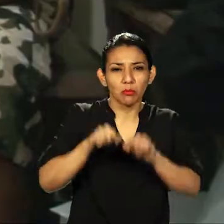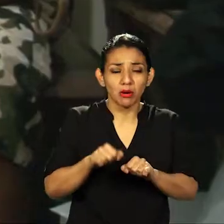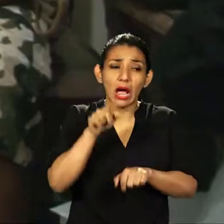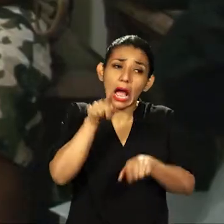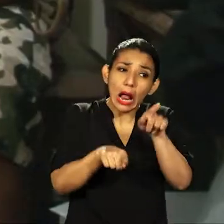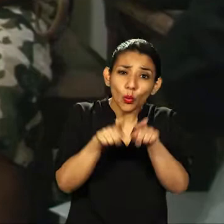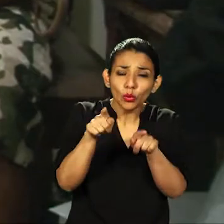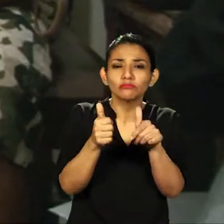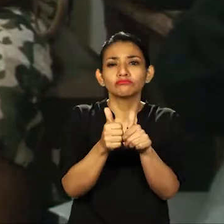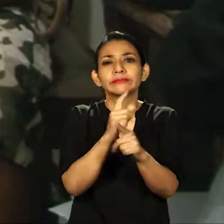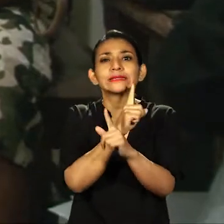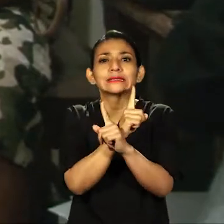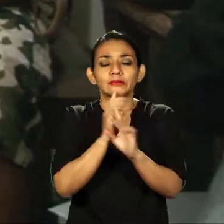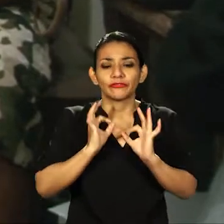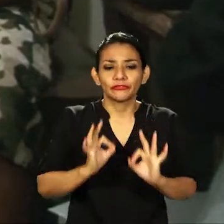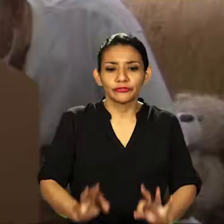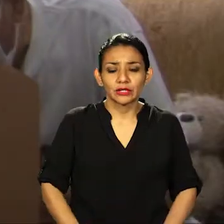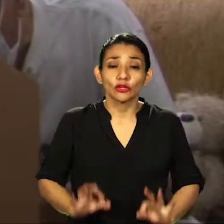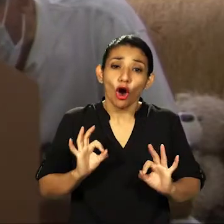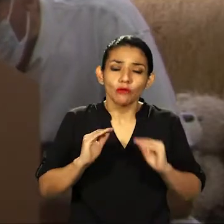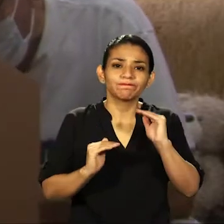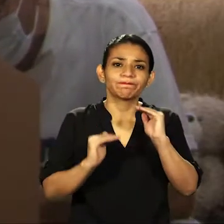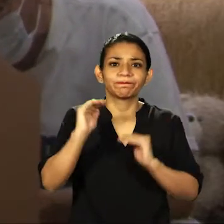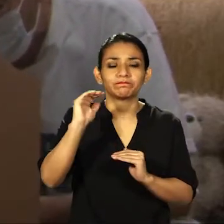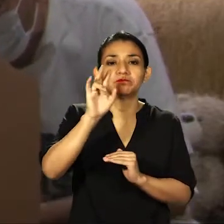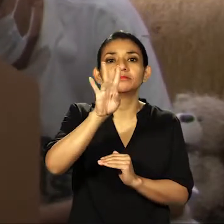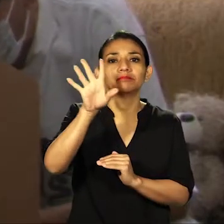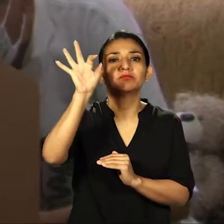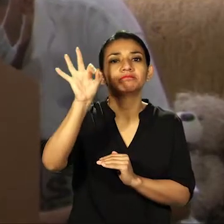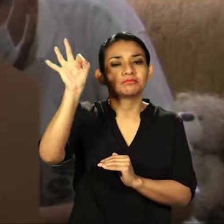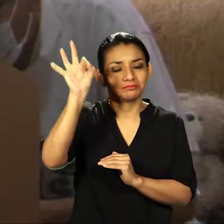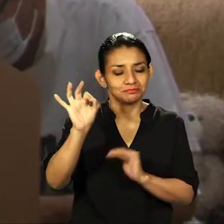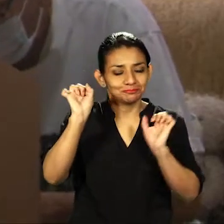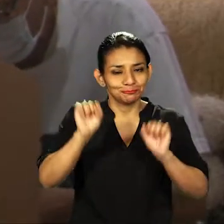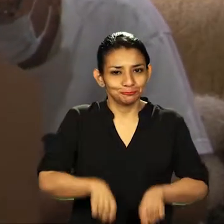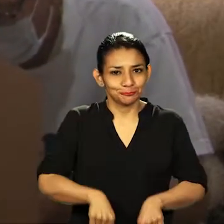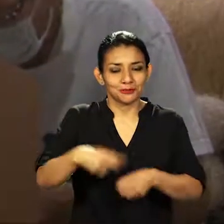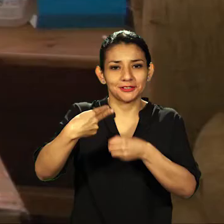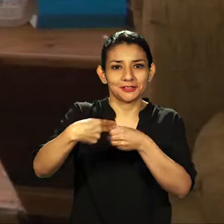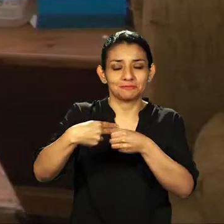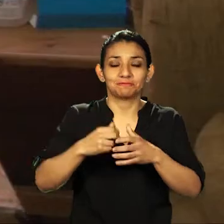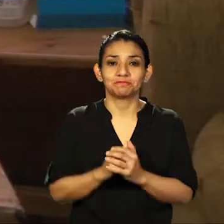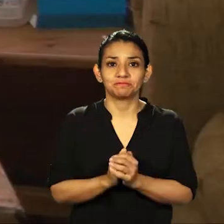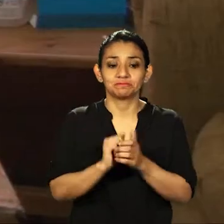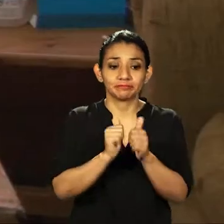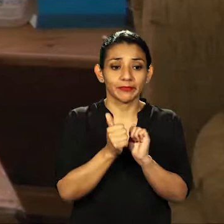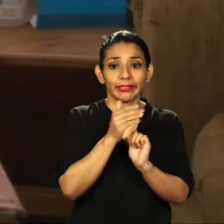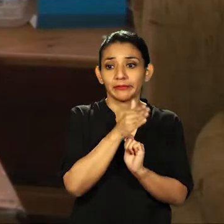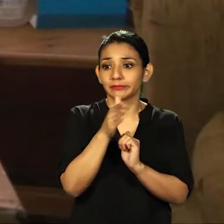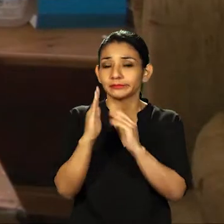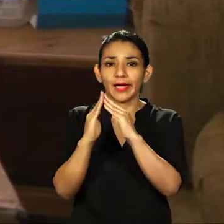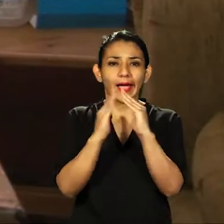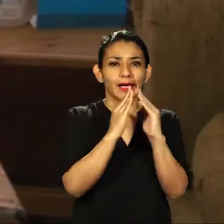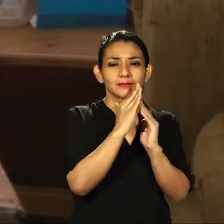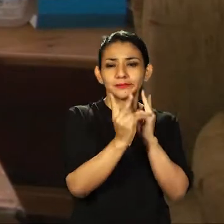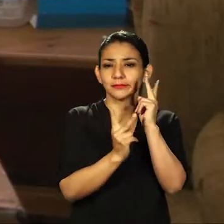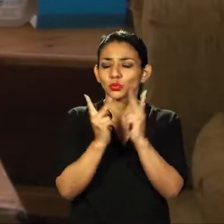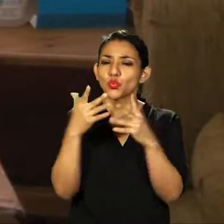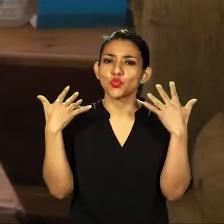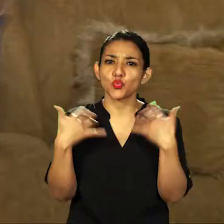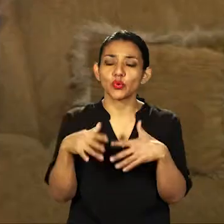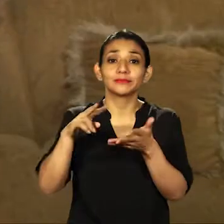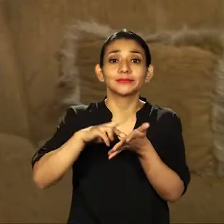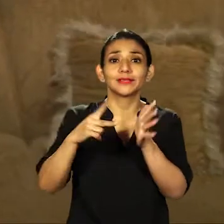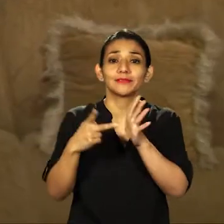discapacidad física igual o mayor al 75%. Cada hogar visitado el día de hoy es un reflejo de la